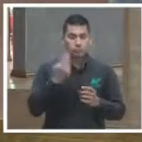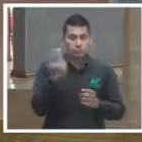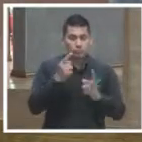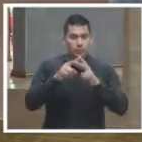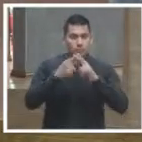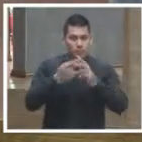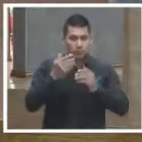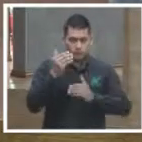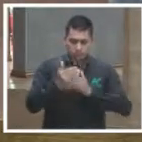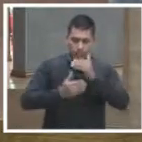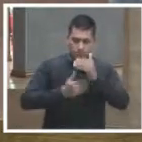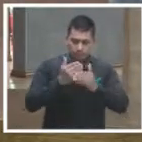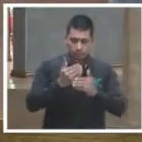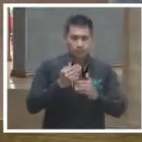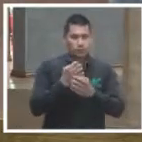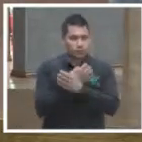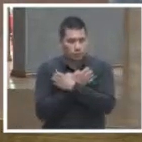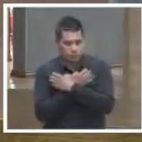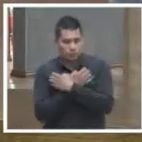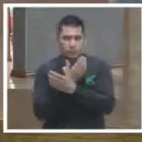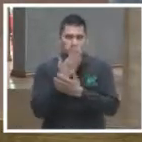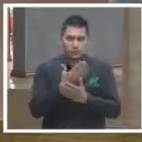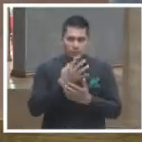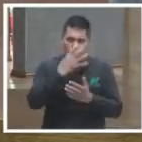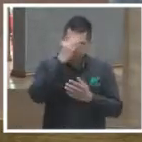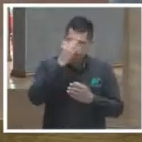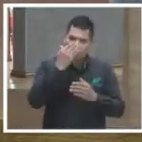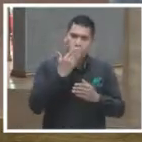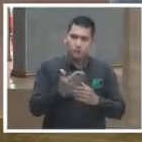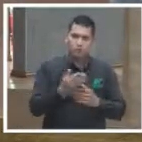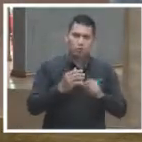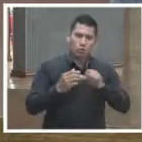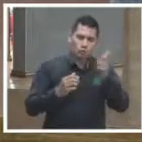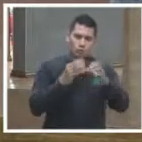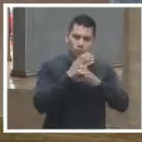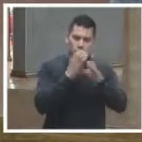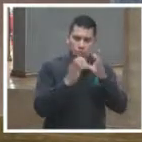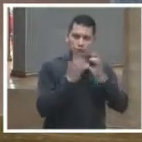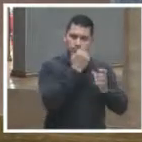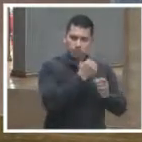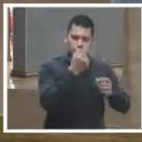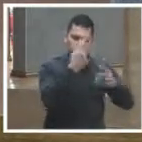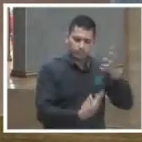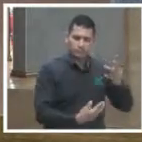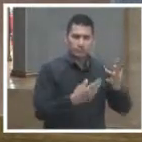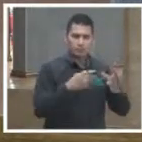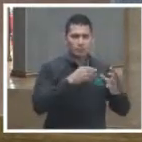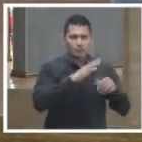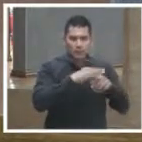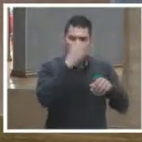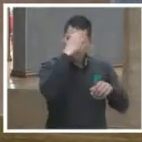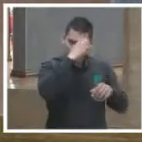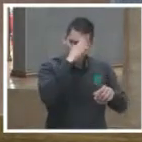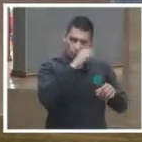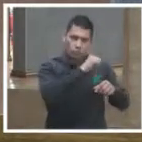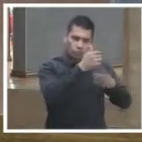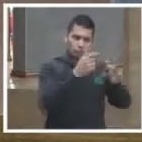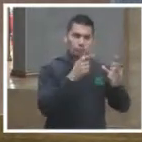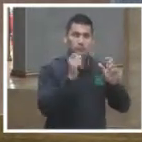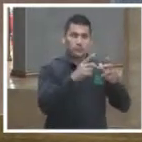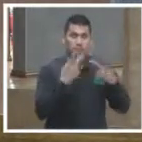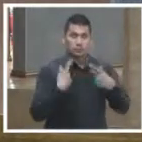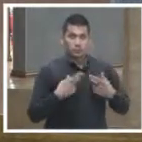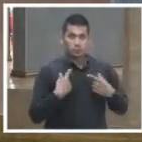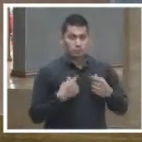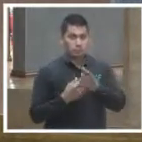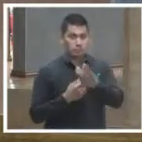pues a educar en otras cosas en otras habilidades en otros expertis a todas las personas que están